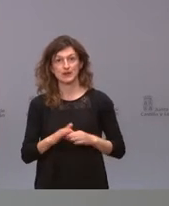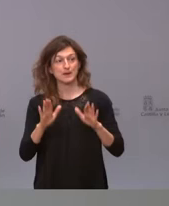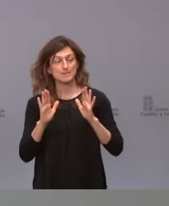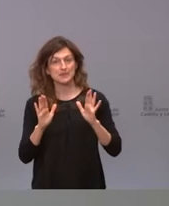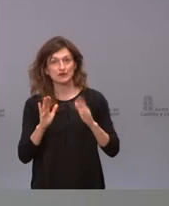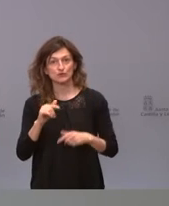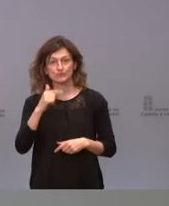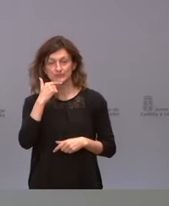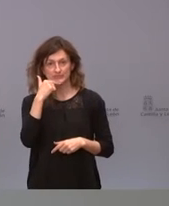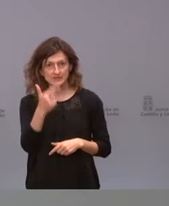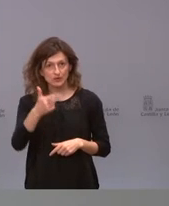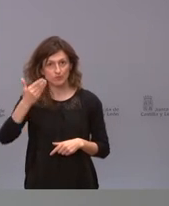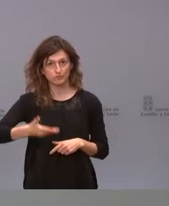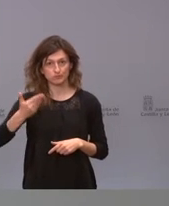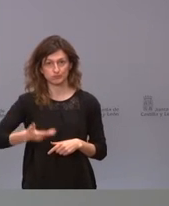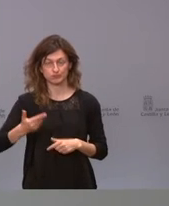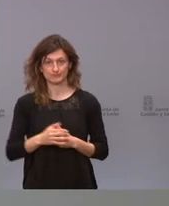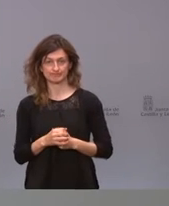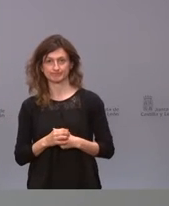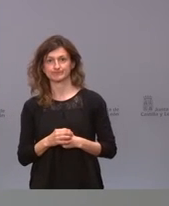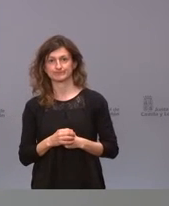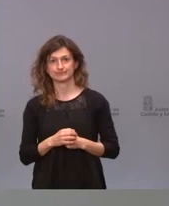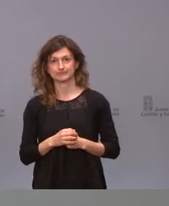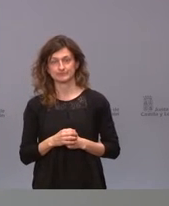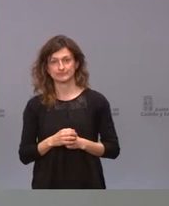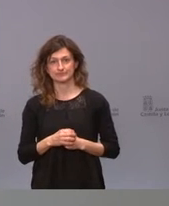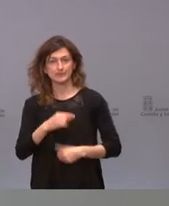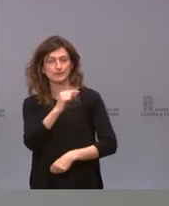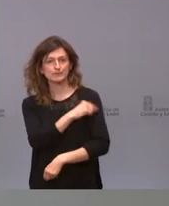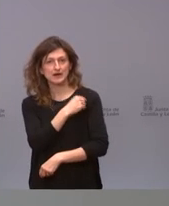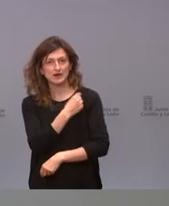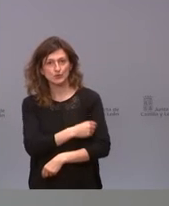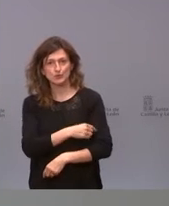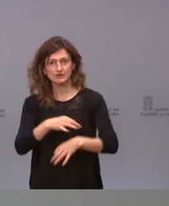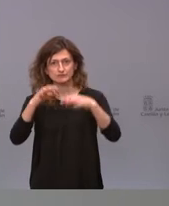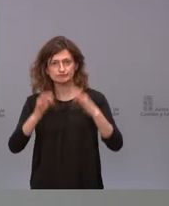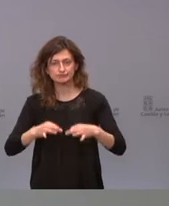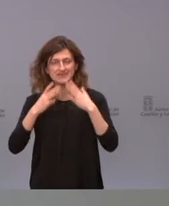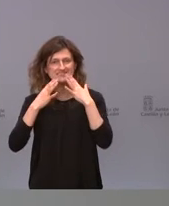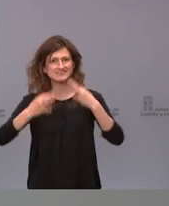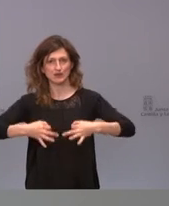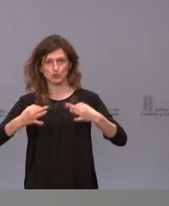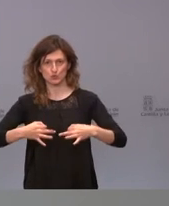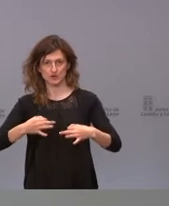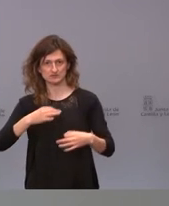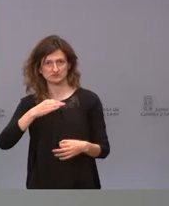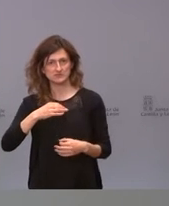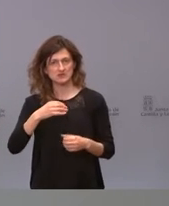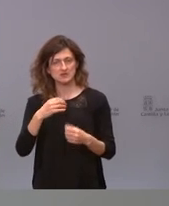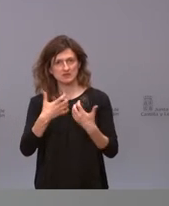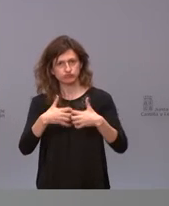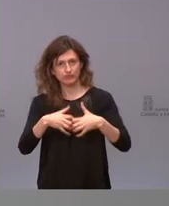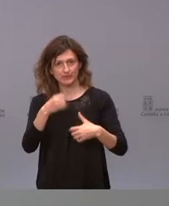creo que es importantísimo decir que las vacunas son seguras y eficaces que las vacunas estén